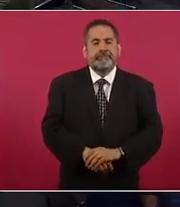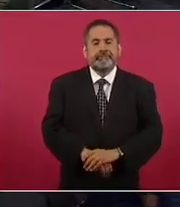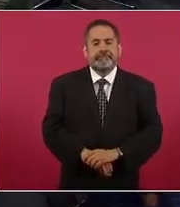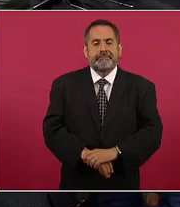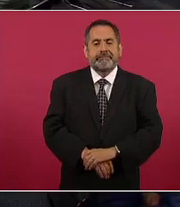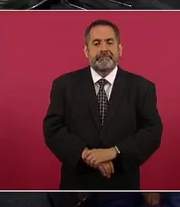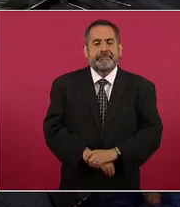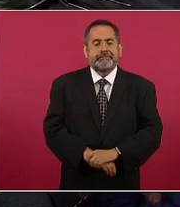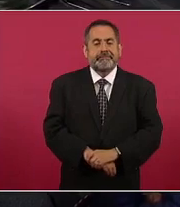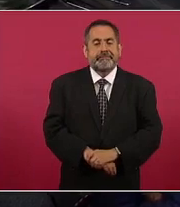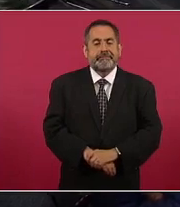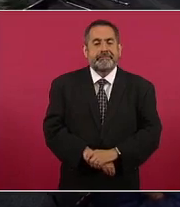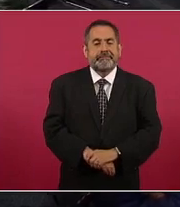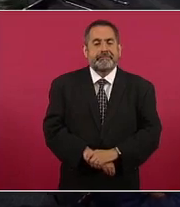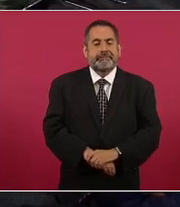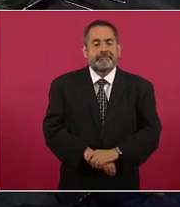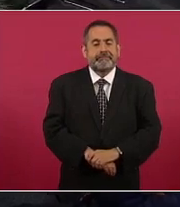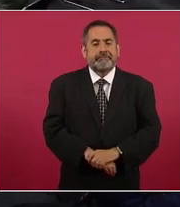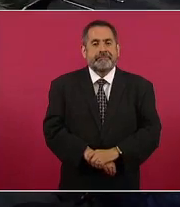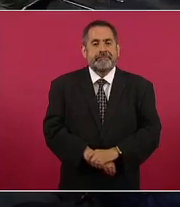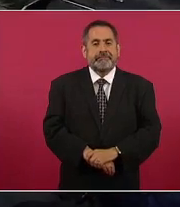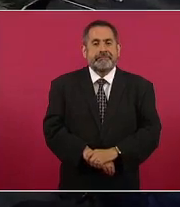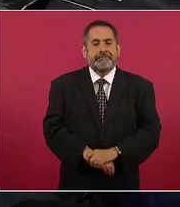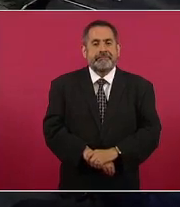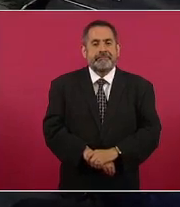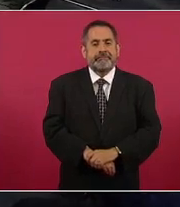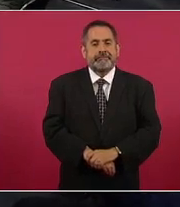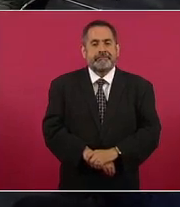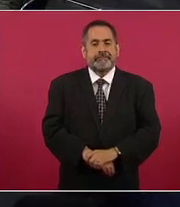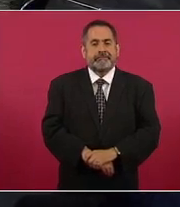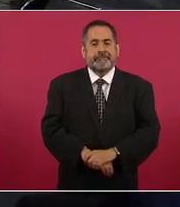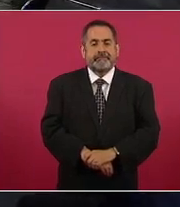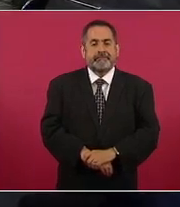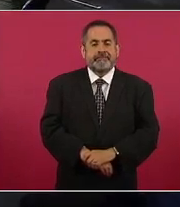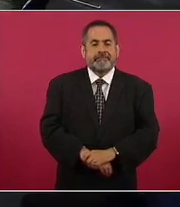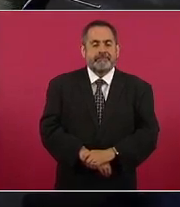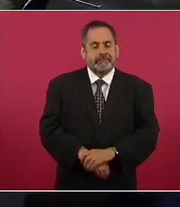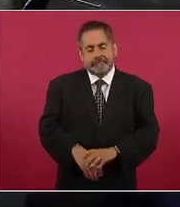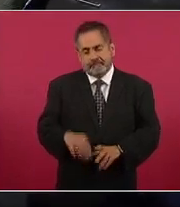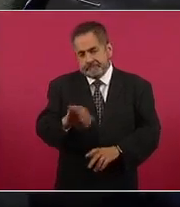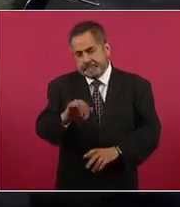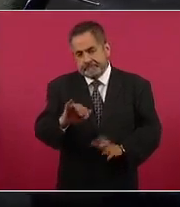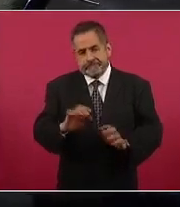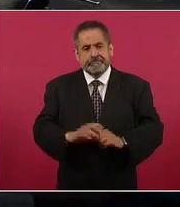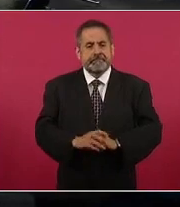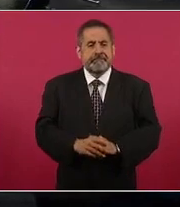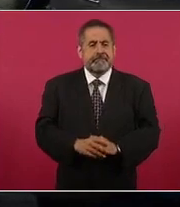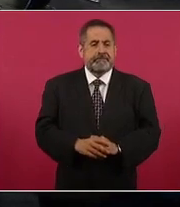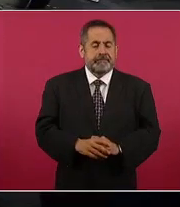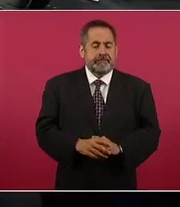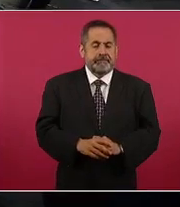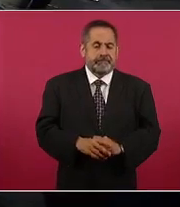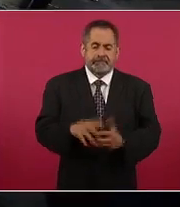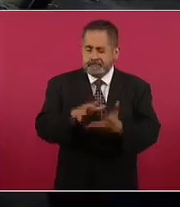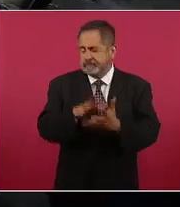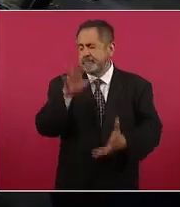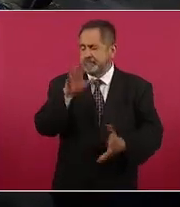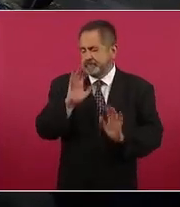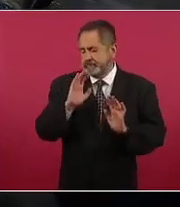se reveló que son extranjeros y que son empresarios los de la Sí la mayoría